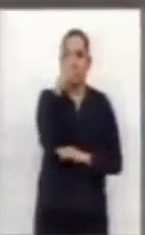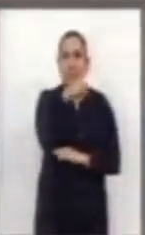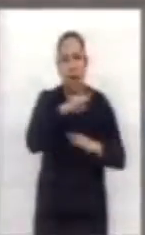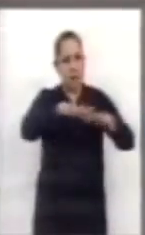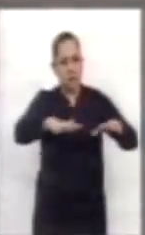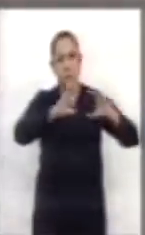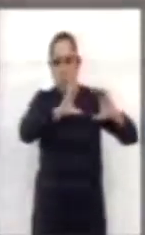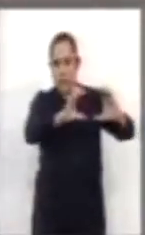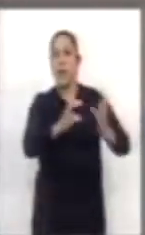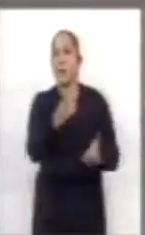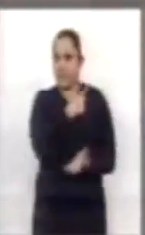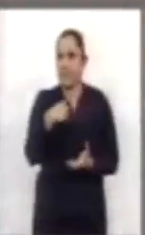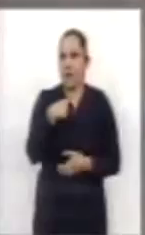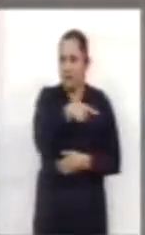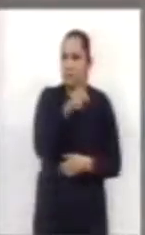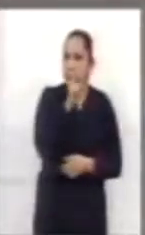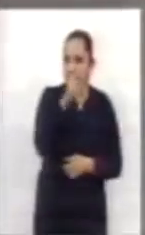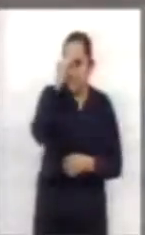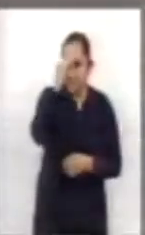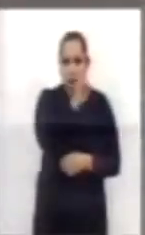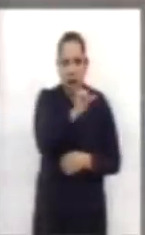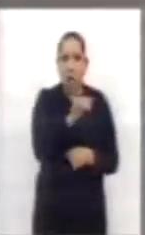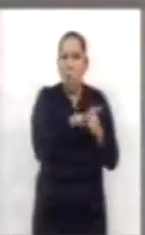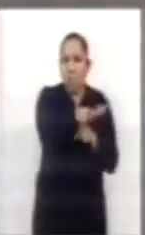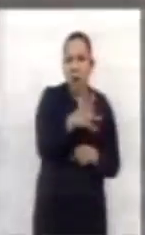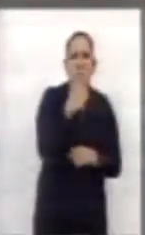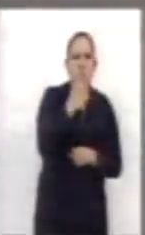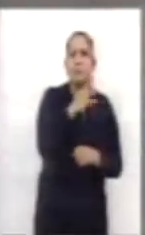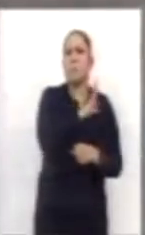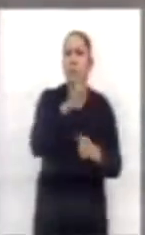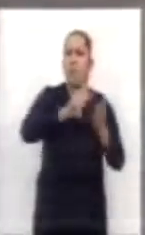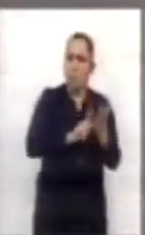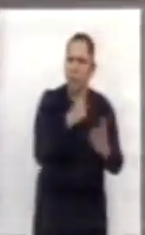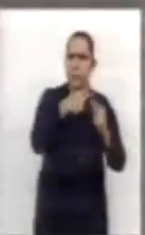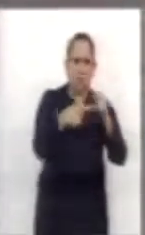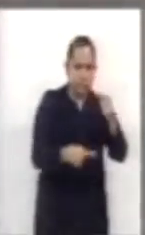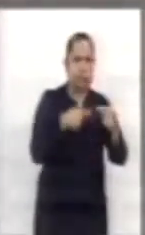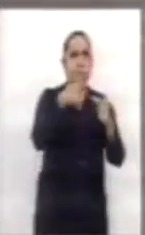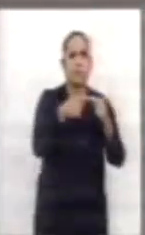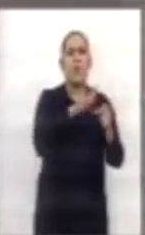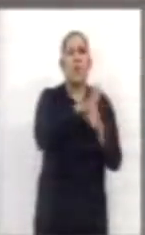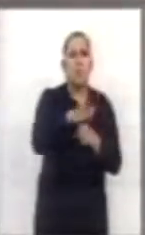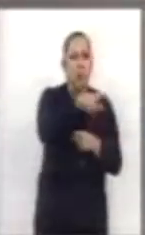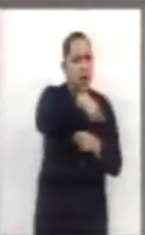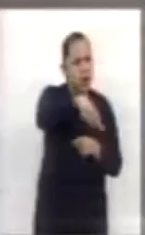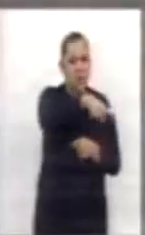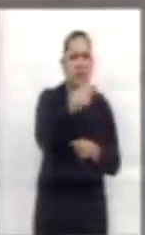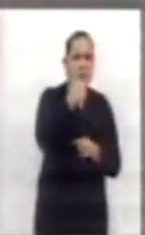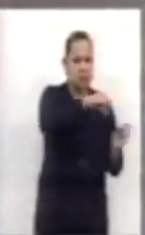y reutilizando, aprovechando los recursos naturales sin generar daños irreparables a nuestro planeta.